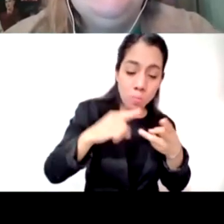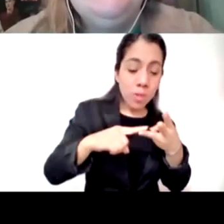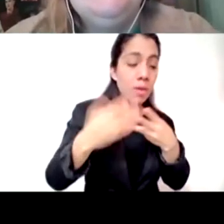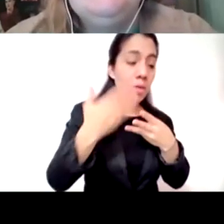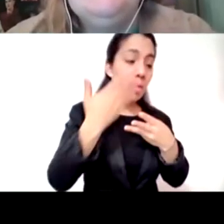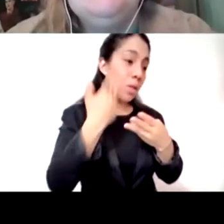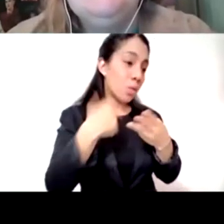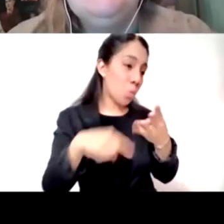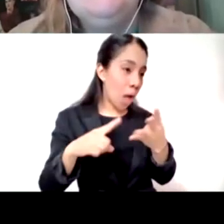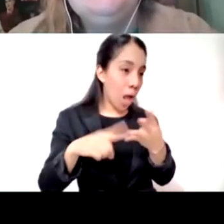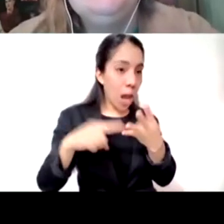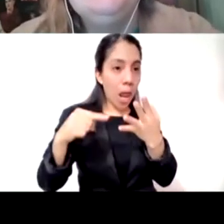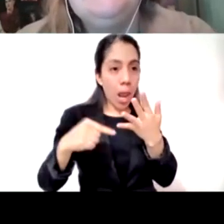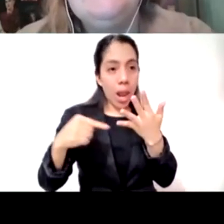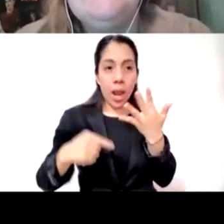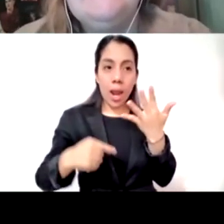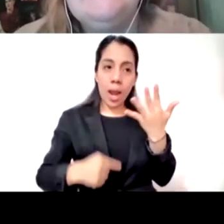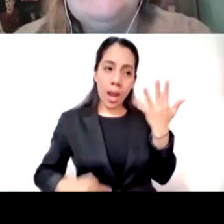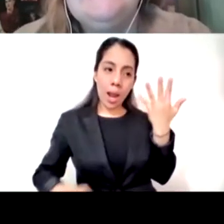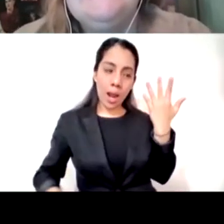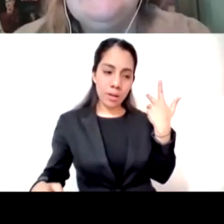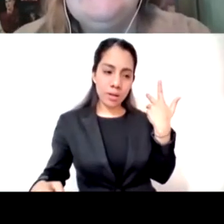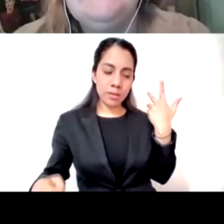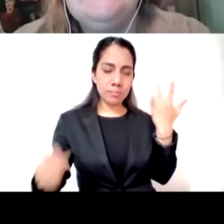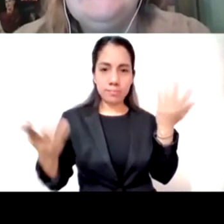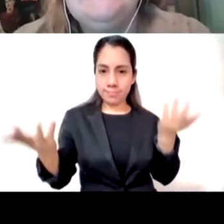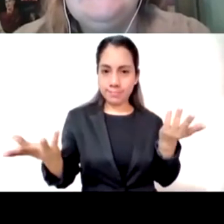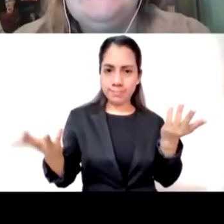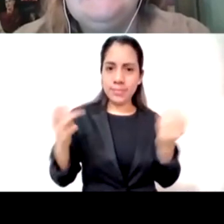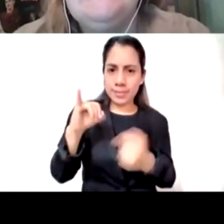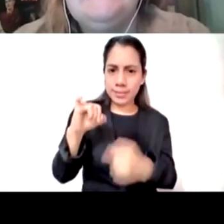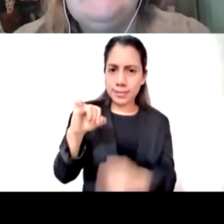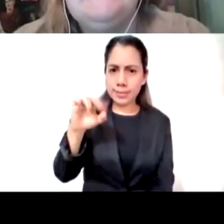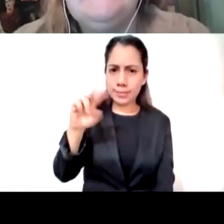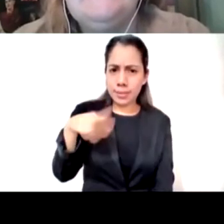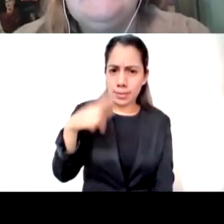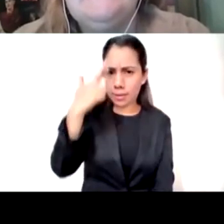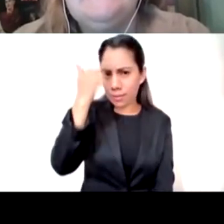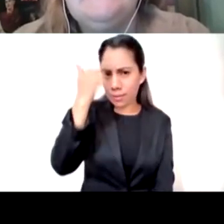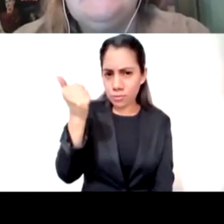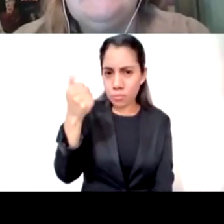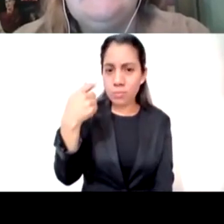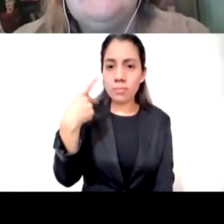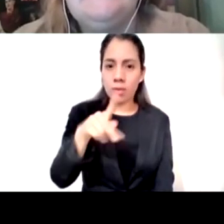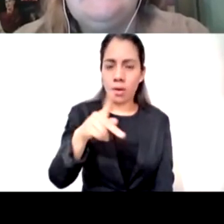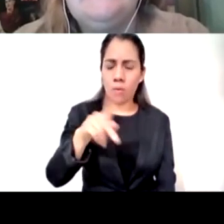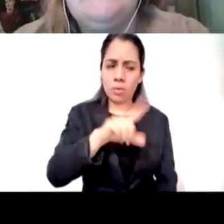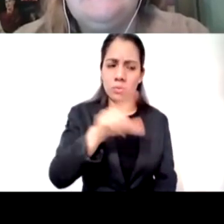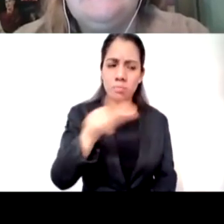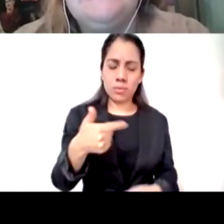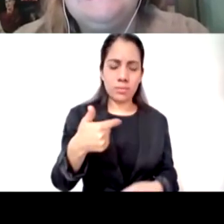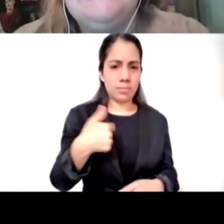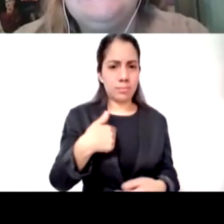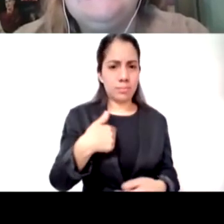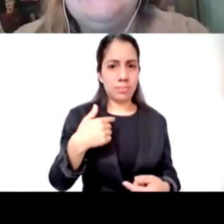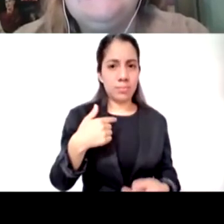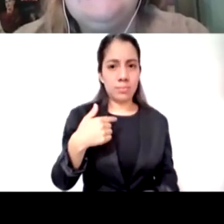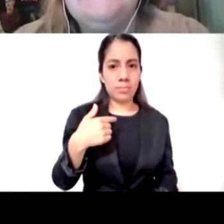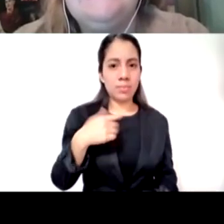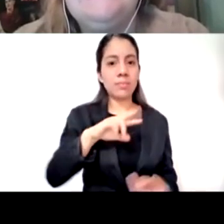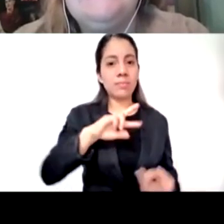otra cosa que tiene cierto sentido ¿no? pero luego nos volvemos papás